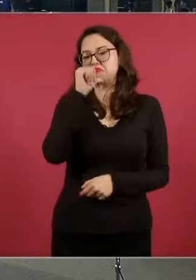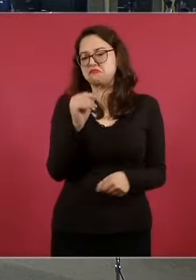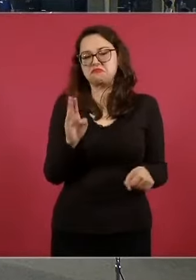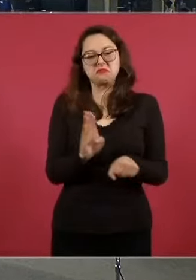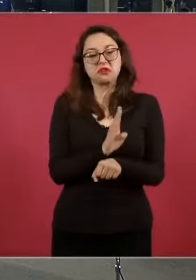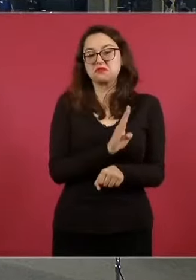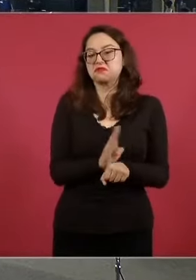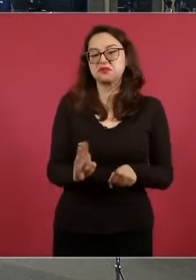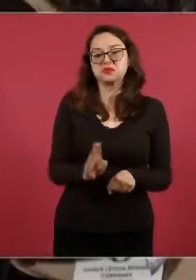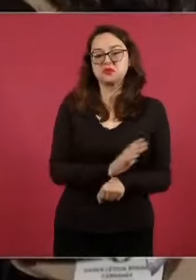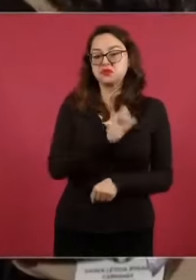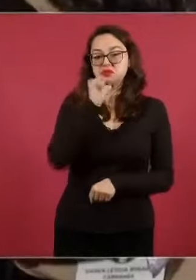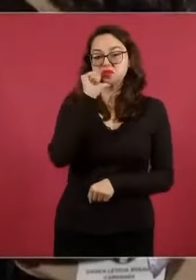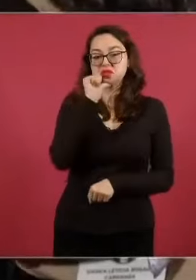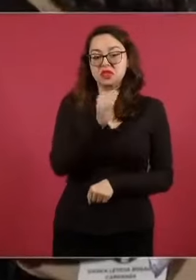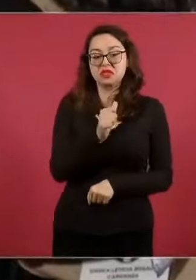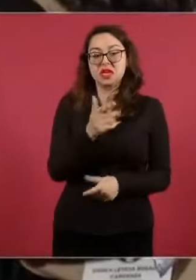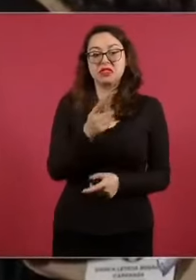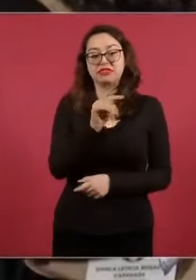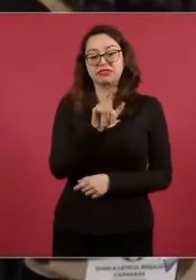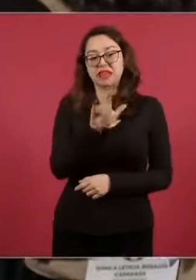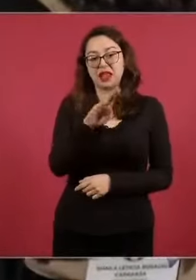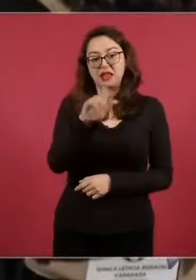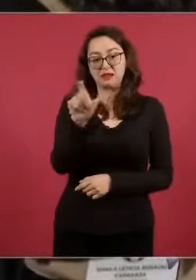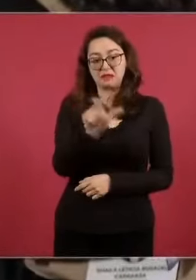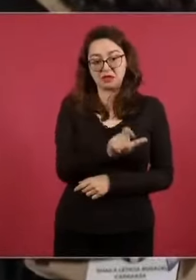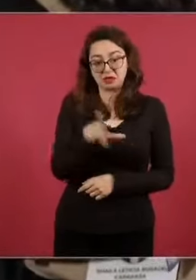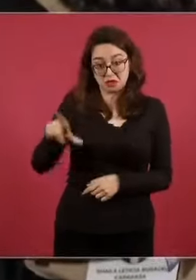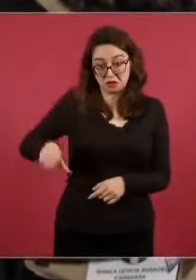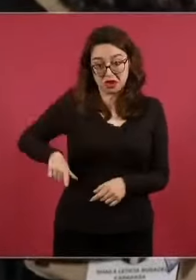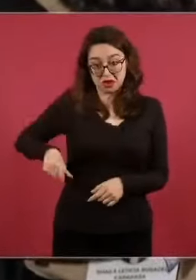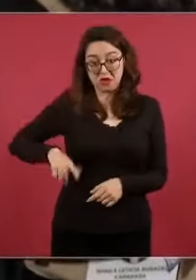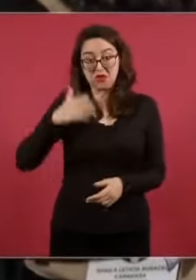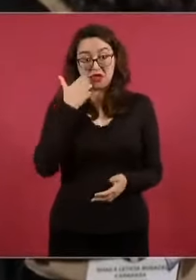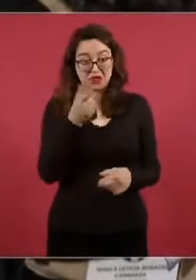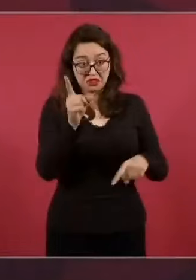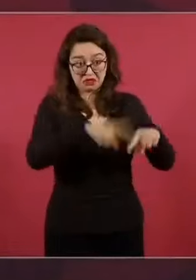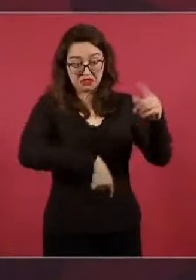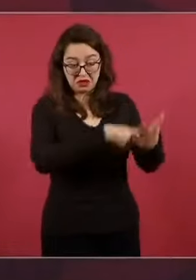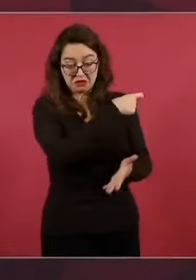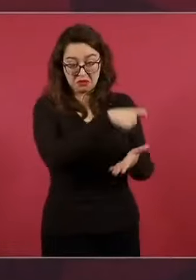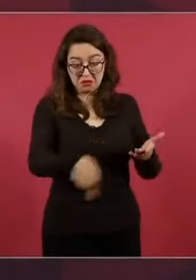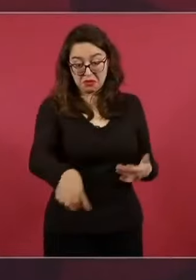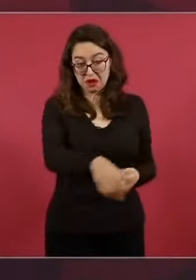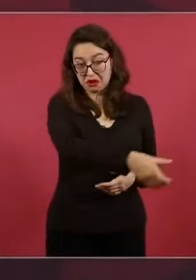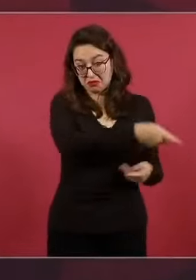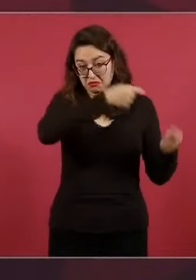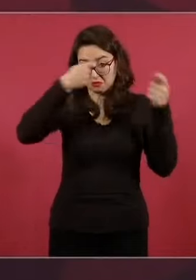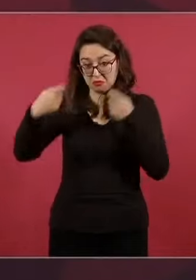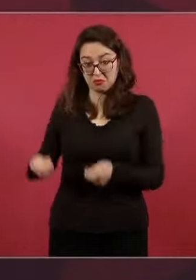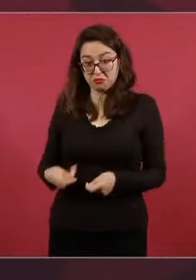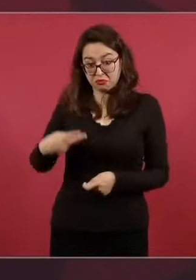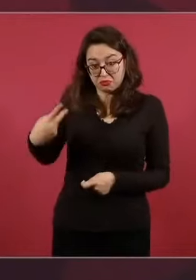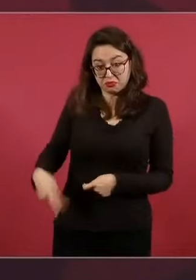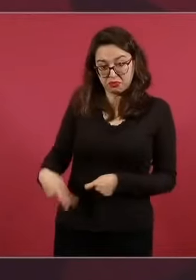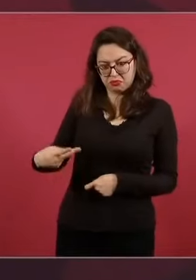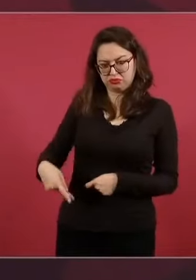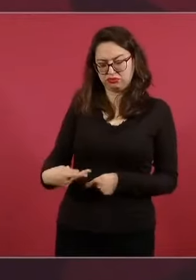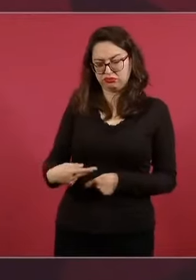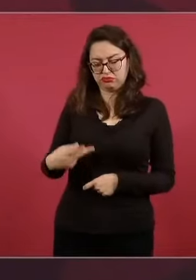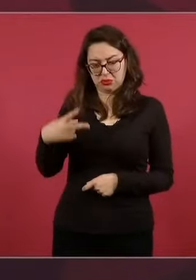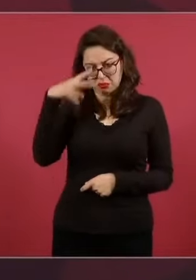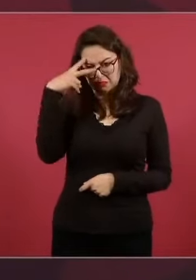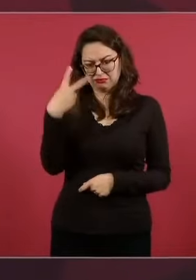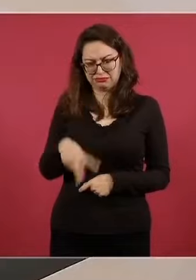tendría intención de comprar Telmes? No, no, no, no, para nada, no,